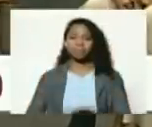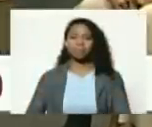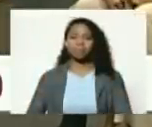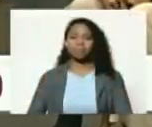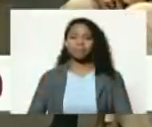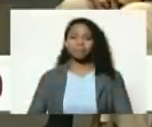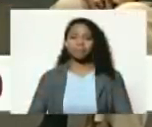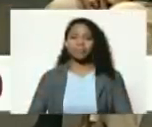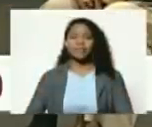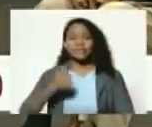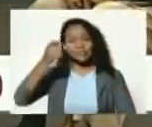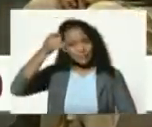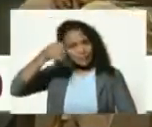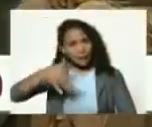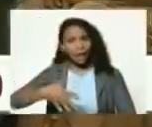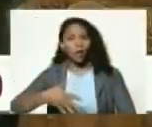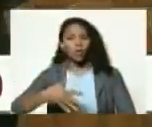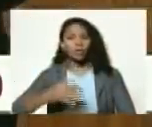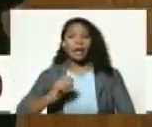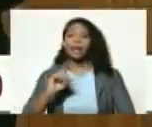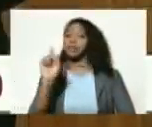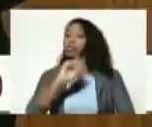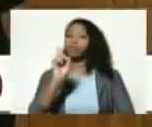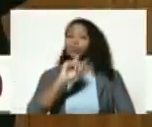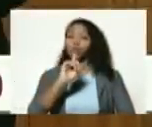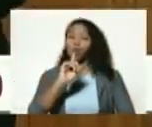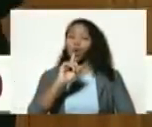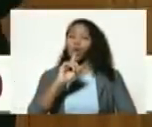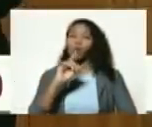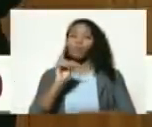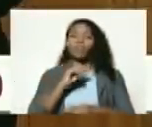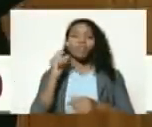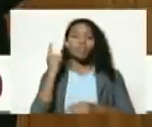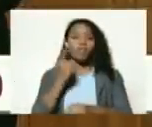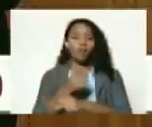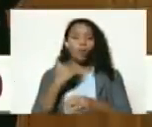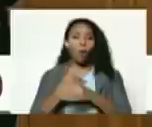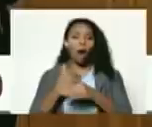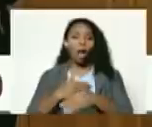creo que no se debe postergar por más tiempo